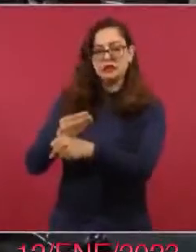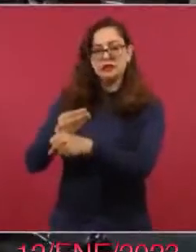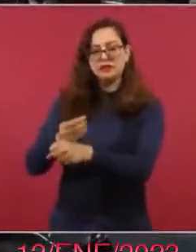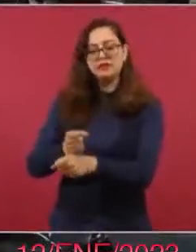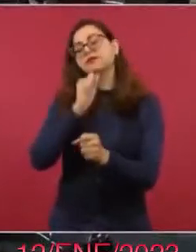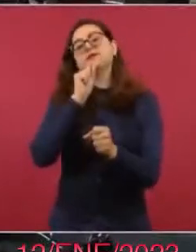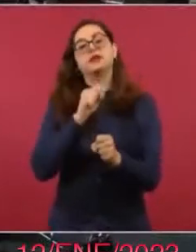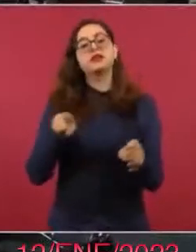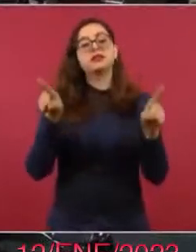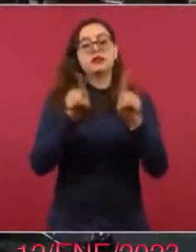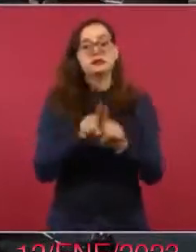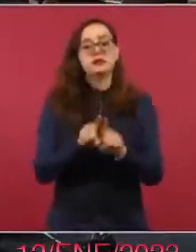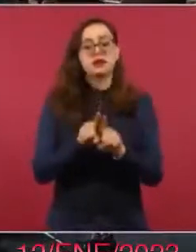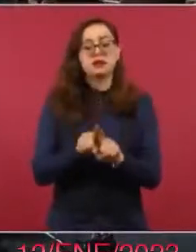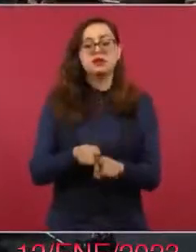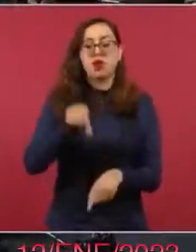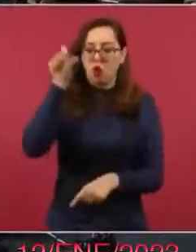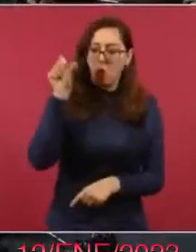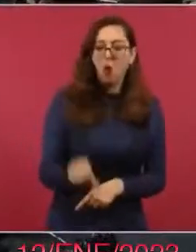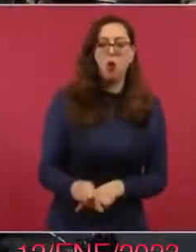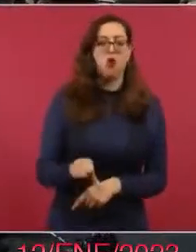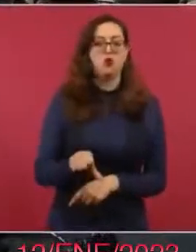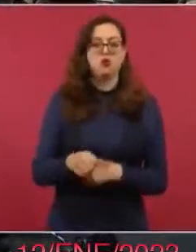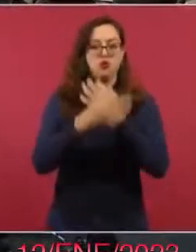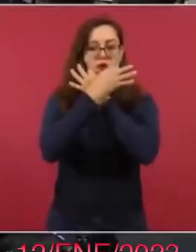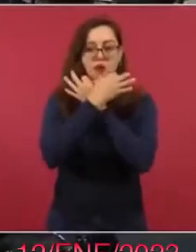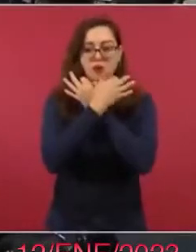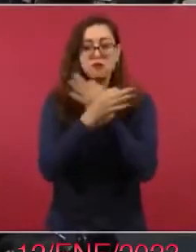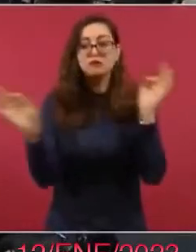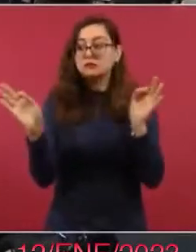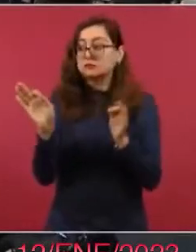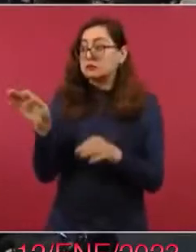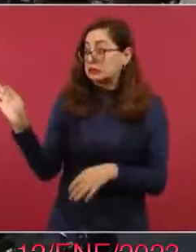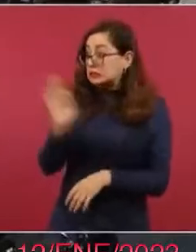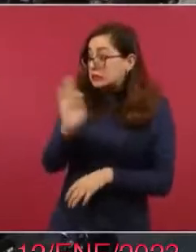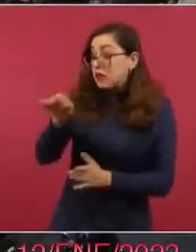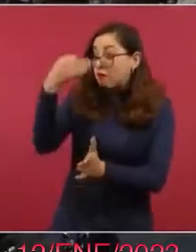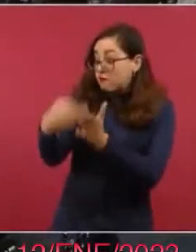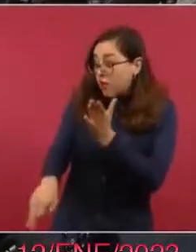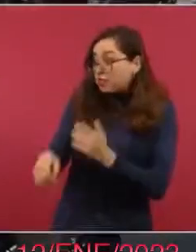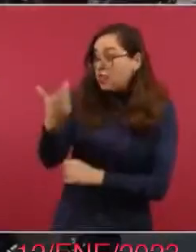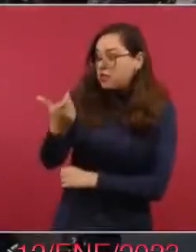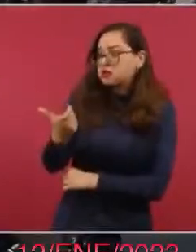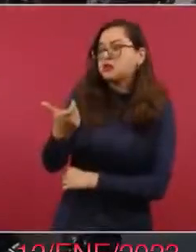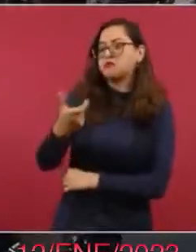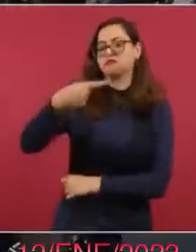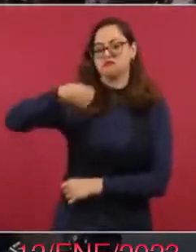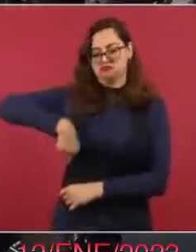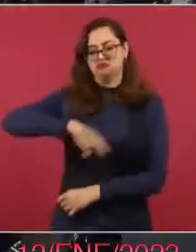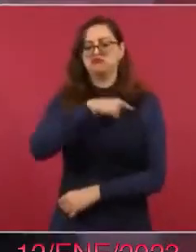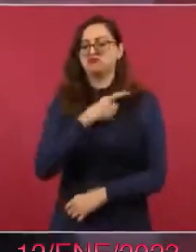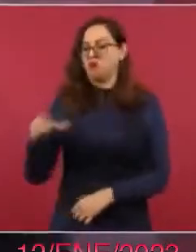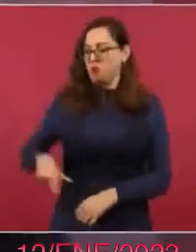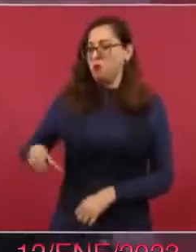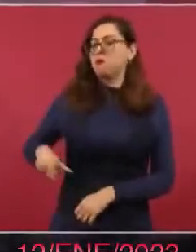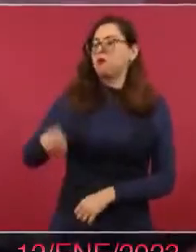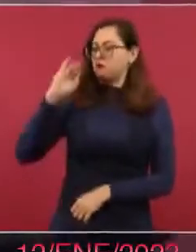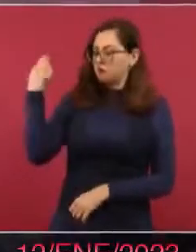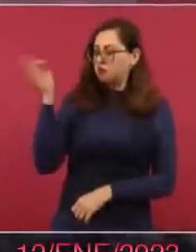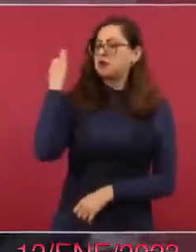ofrecimiento público. Si hace falta más presupuesto,